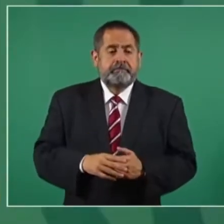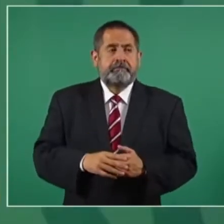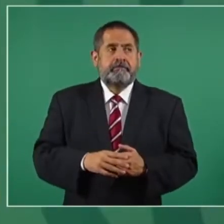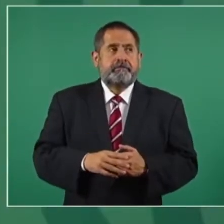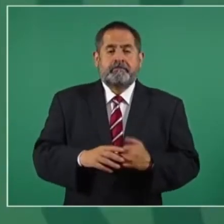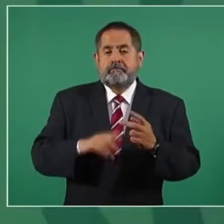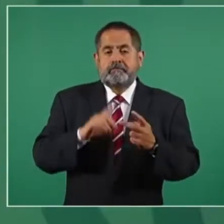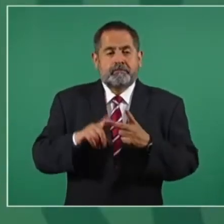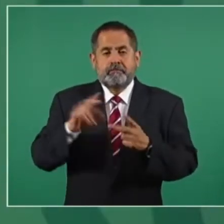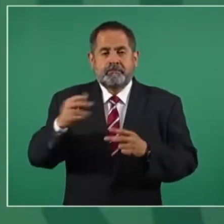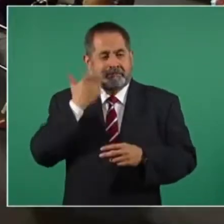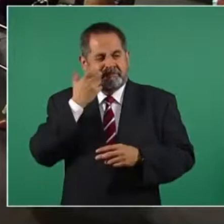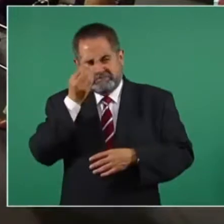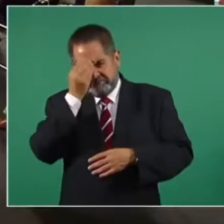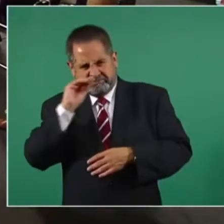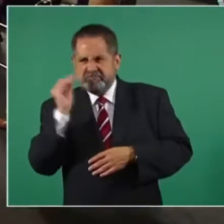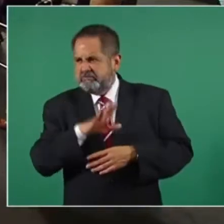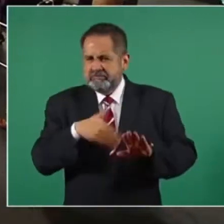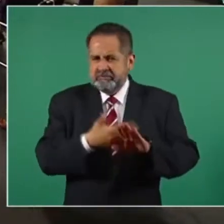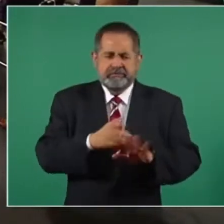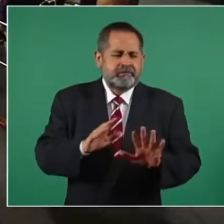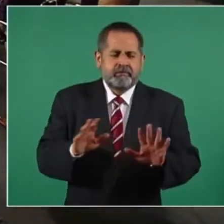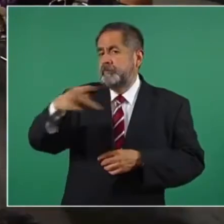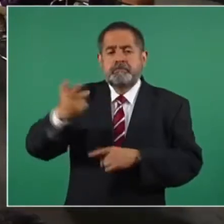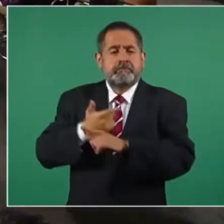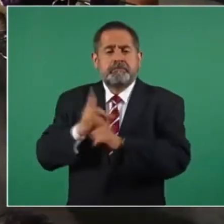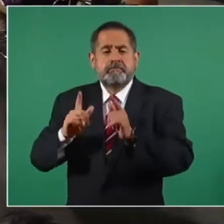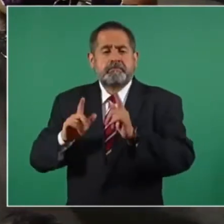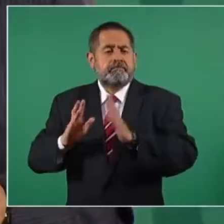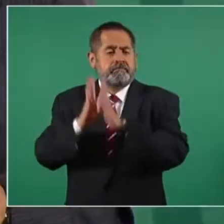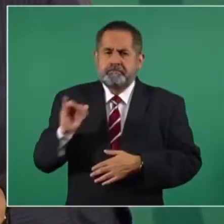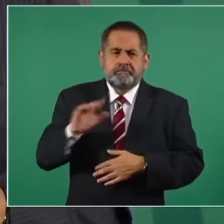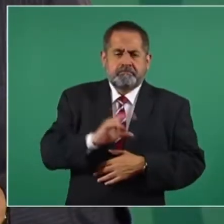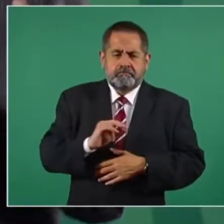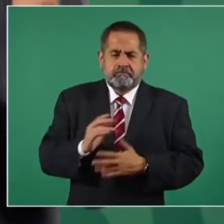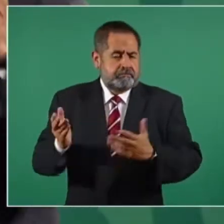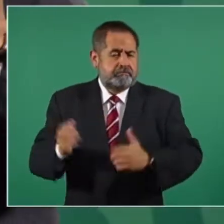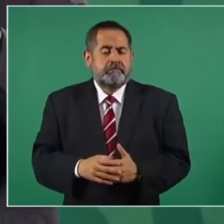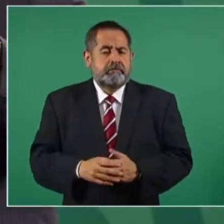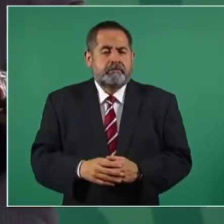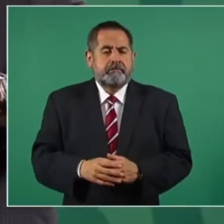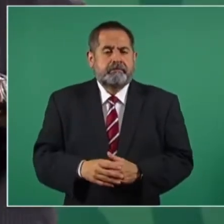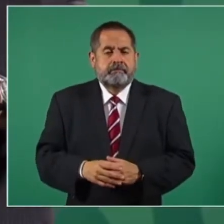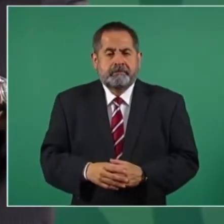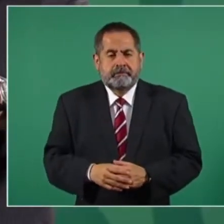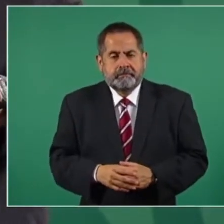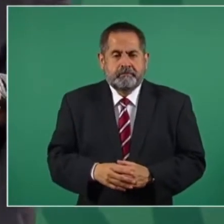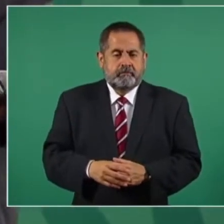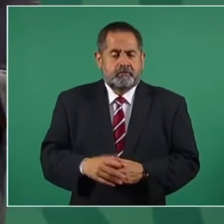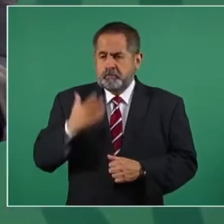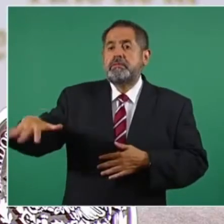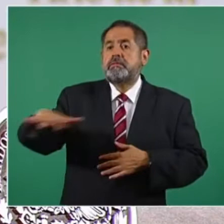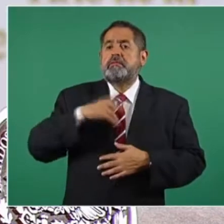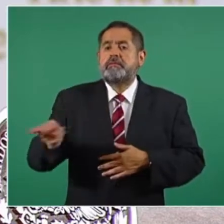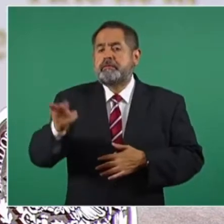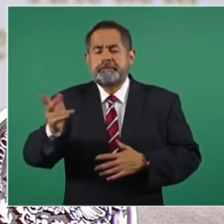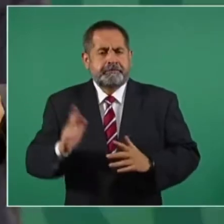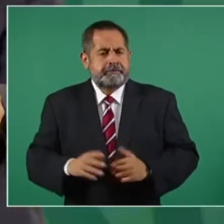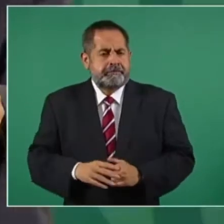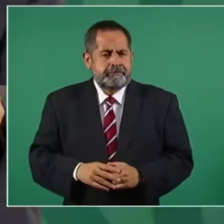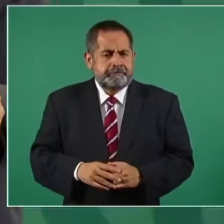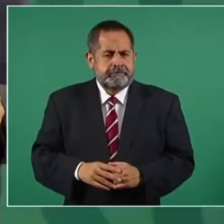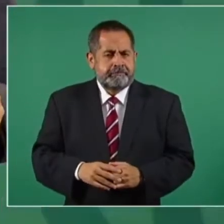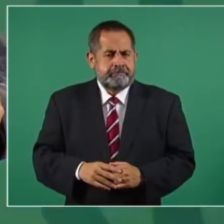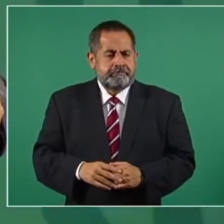haya linchamientos y que de manera democrática los ciudadanos decidan. Es un buen método, que no nos